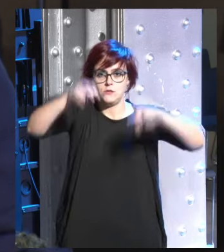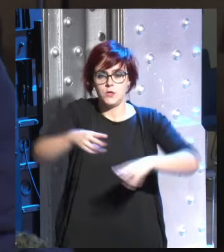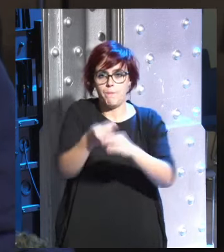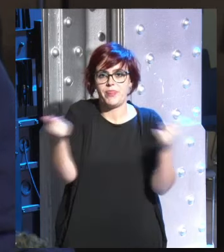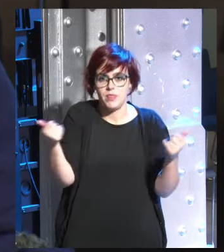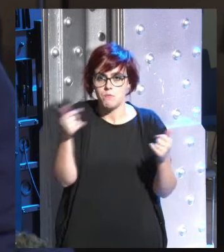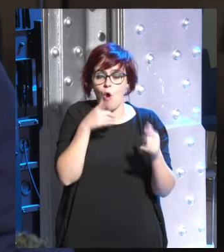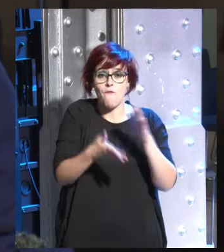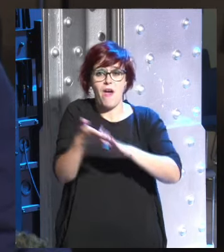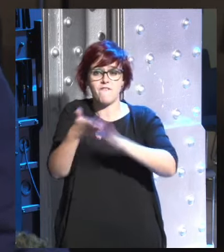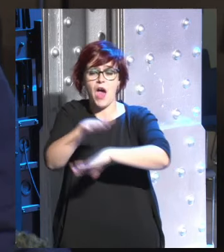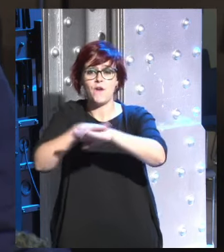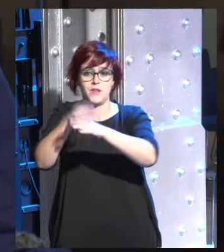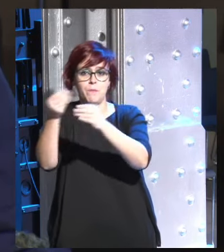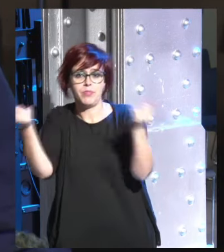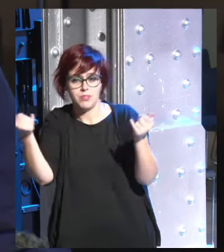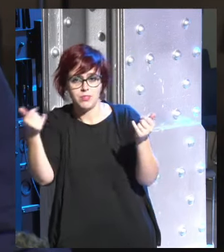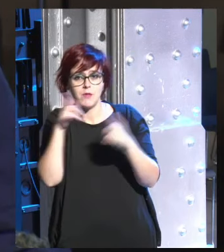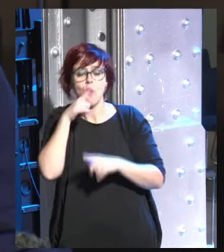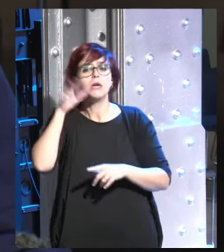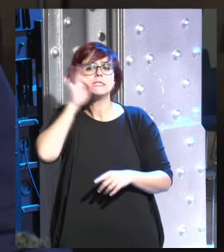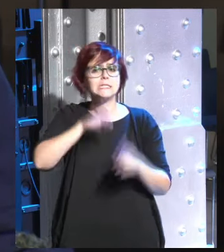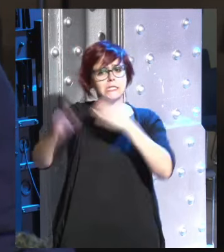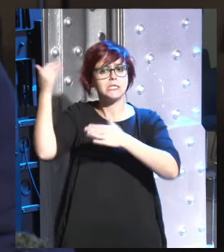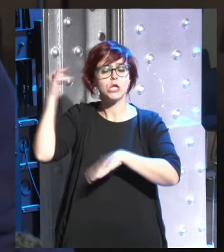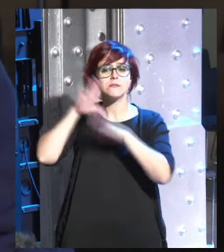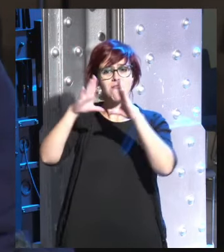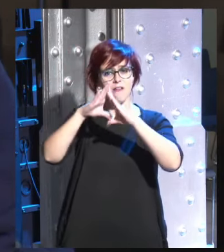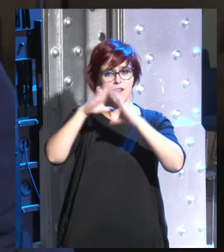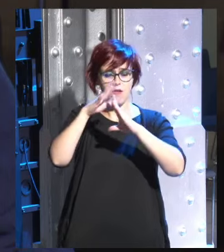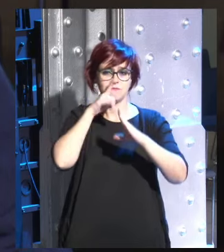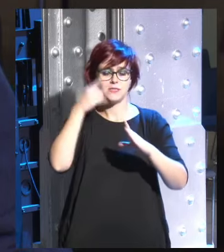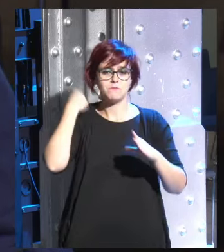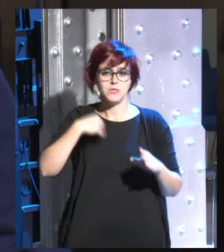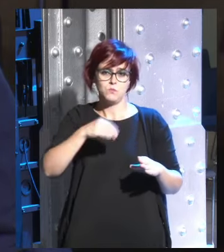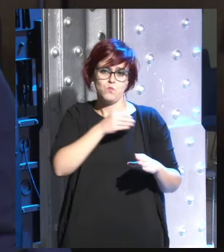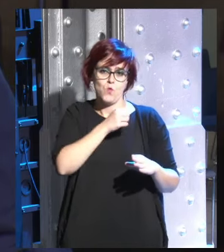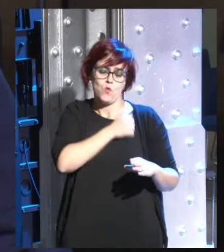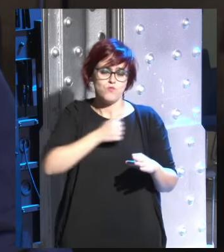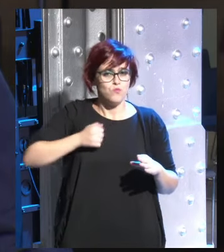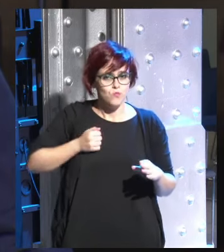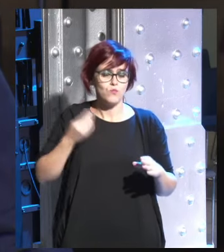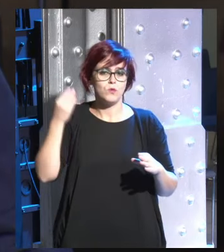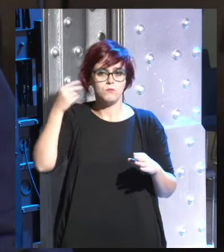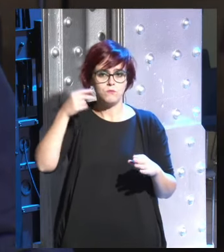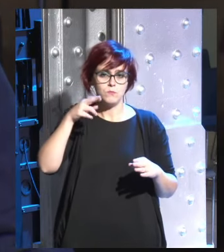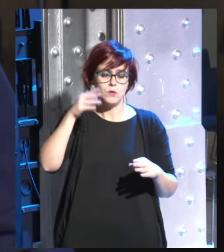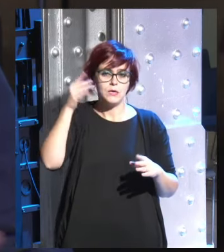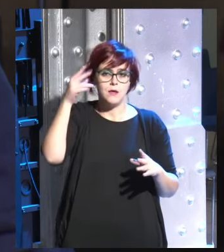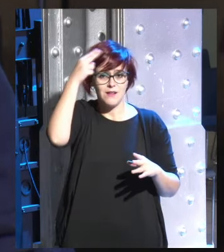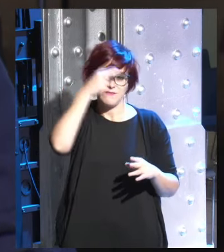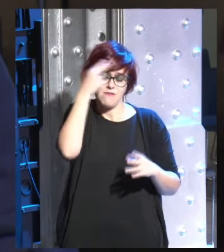o llevará a la anarquía durante siglos en Europa la iglesia cristiana decía a sus